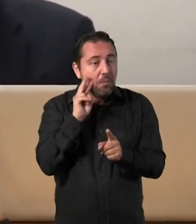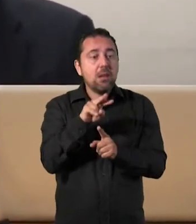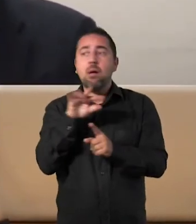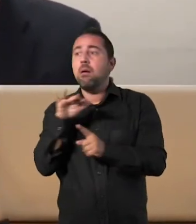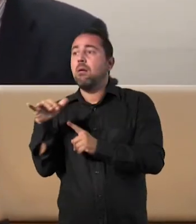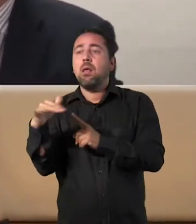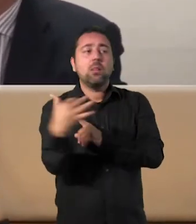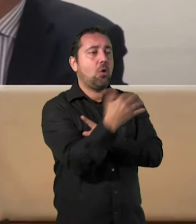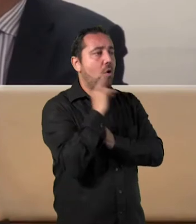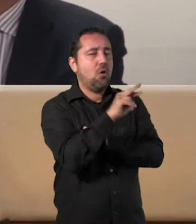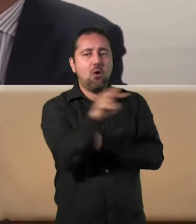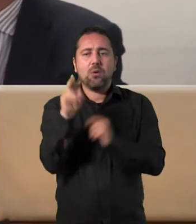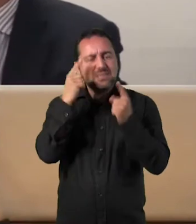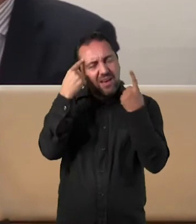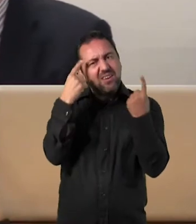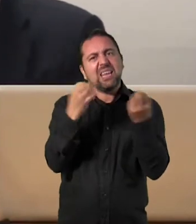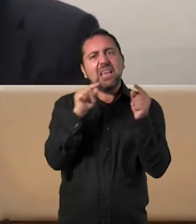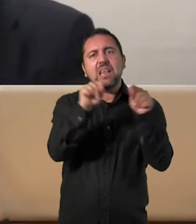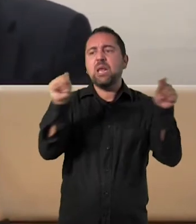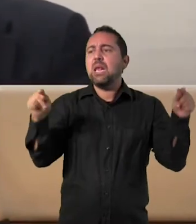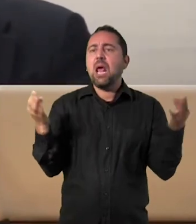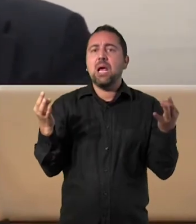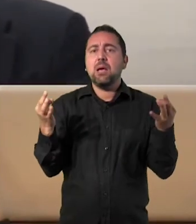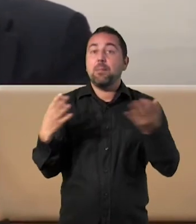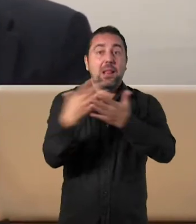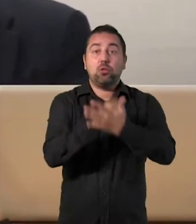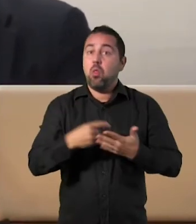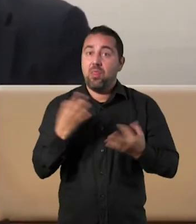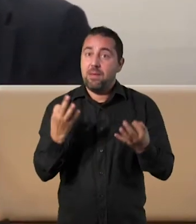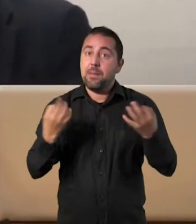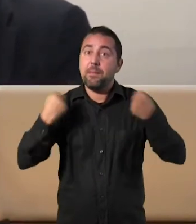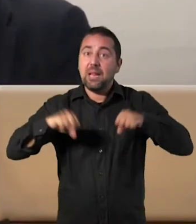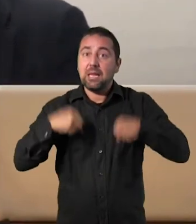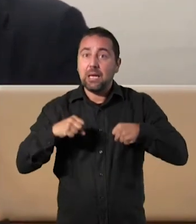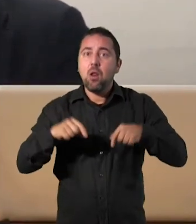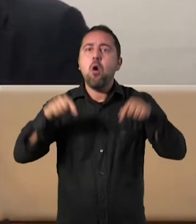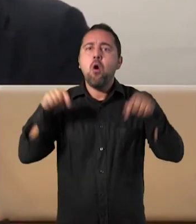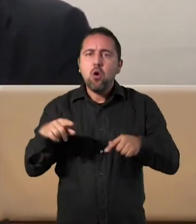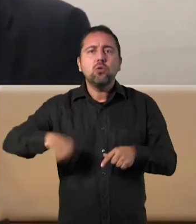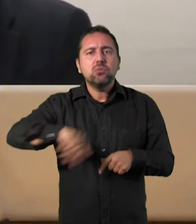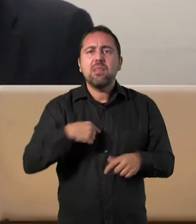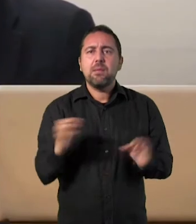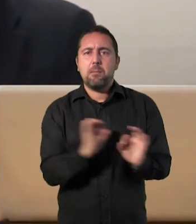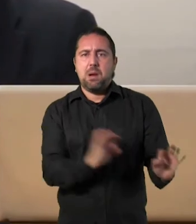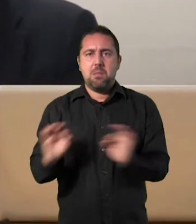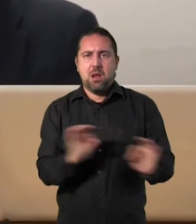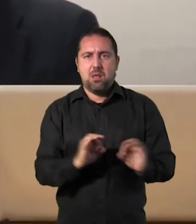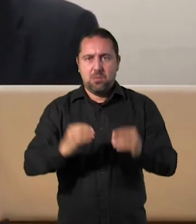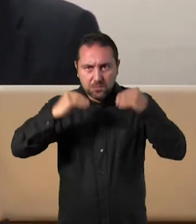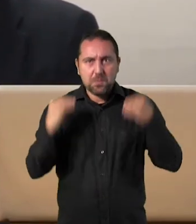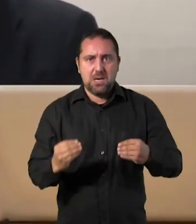como todo, hay que practicarlo. Hoy nosotros tenemos que estar preparados para entender el entorno.